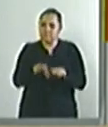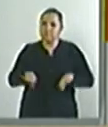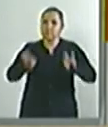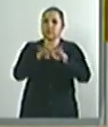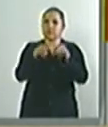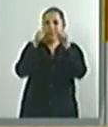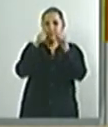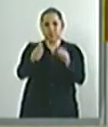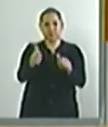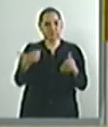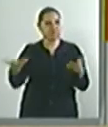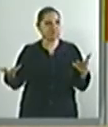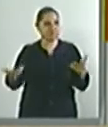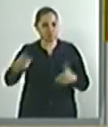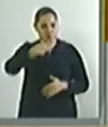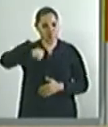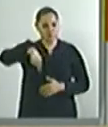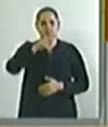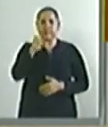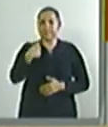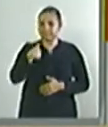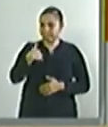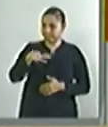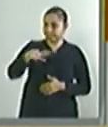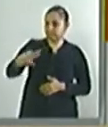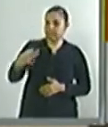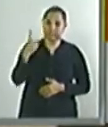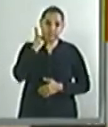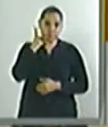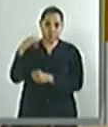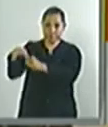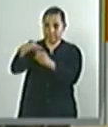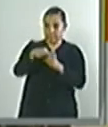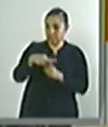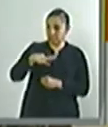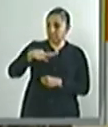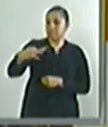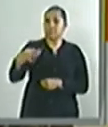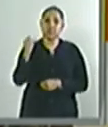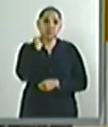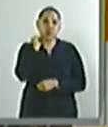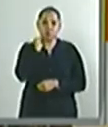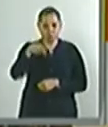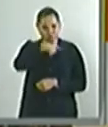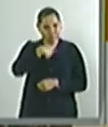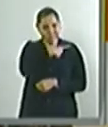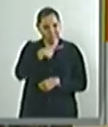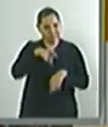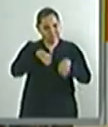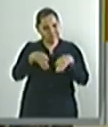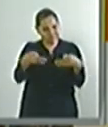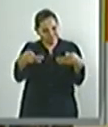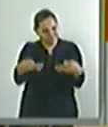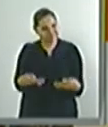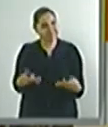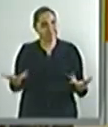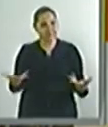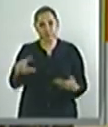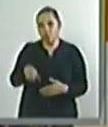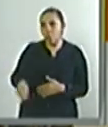al honor que represente ser diputado y senador, haciendo el trabajo como debe ser. Nos lo exige la gente. La gente